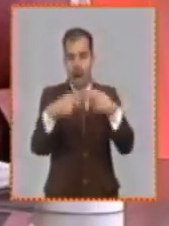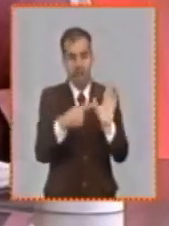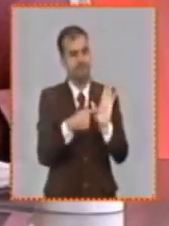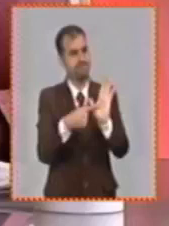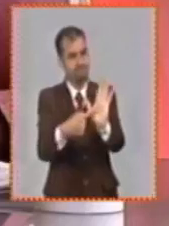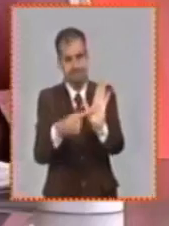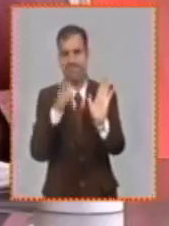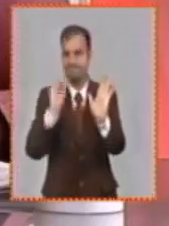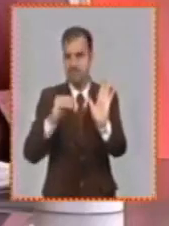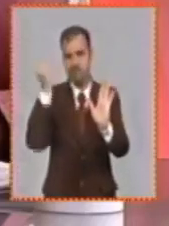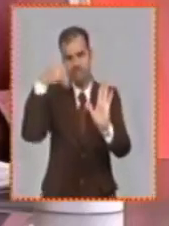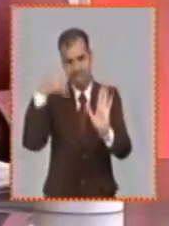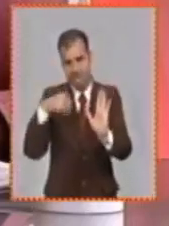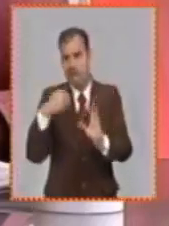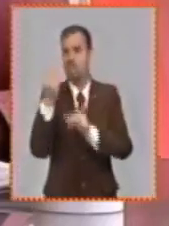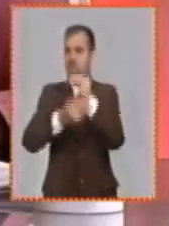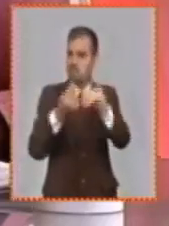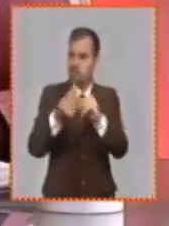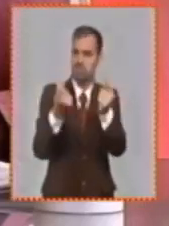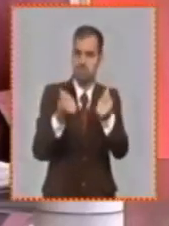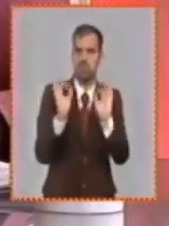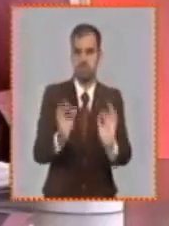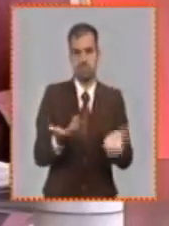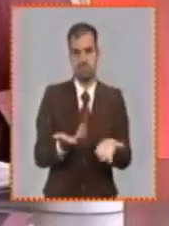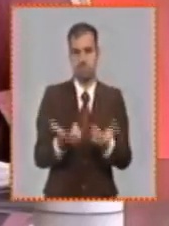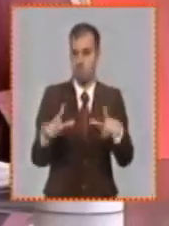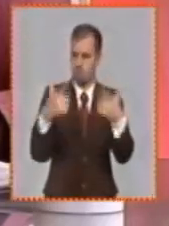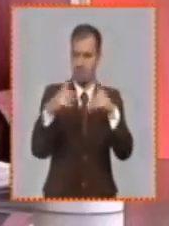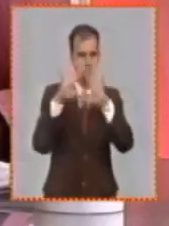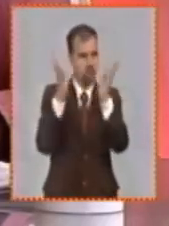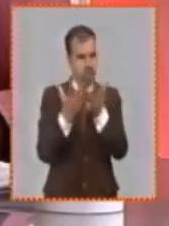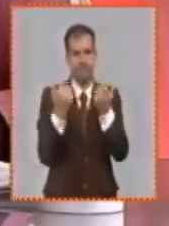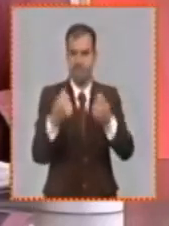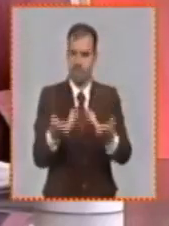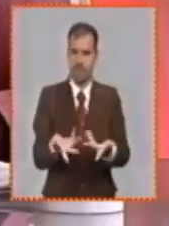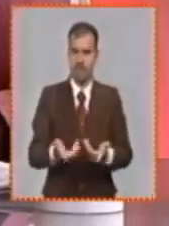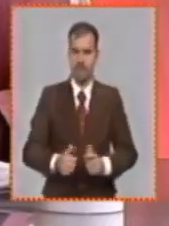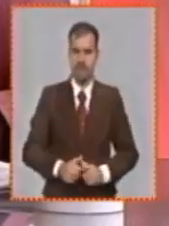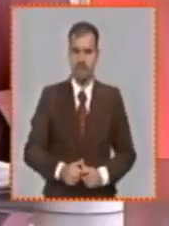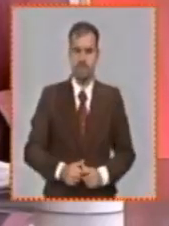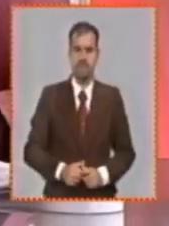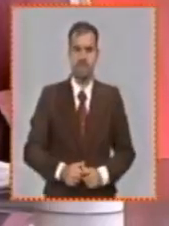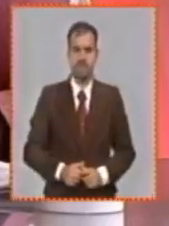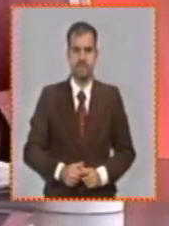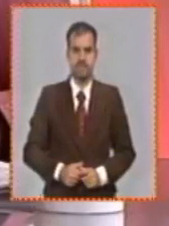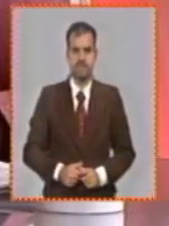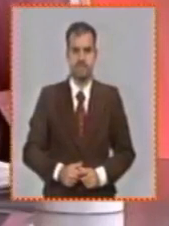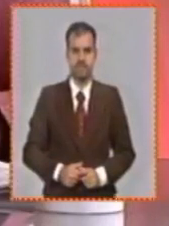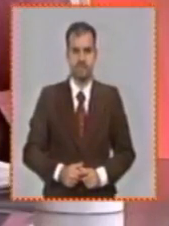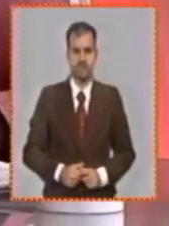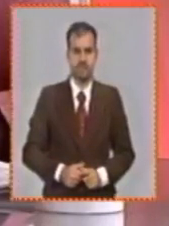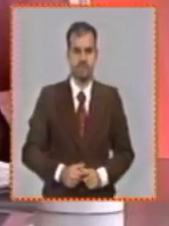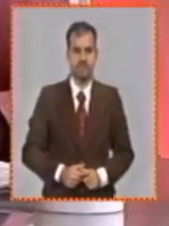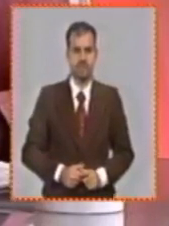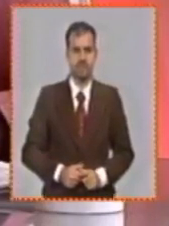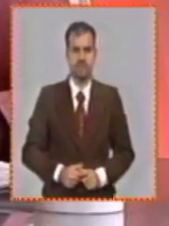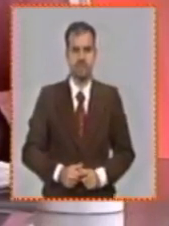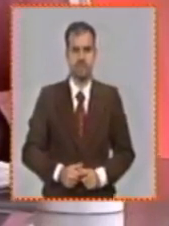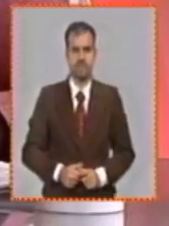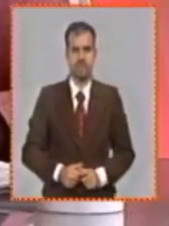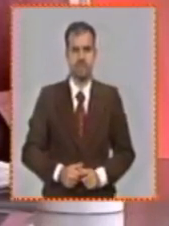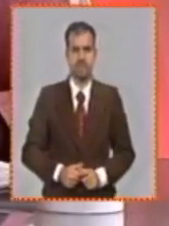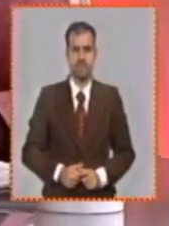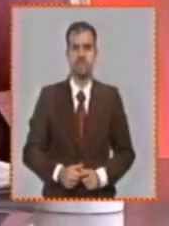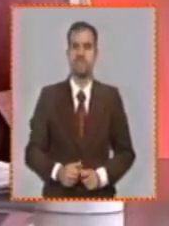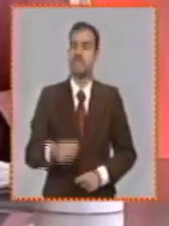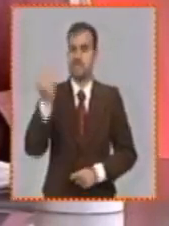planteó con la tarea ordenamiento tomando en cuenta no solo los múltiples criterios que